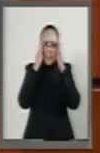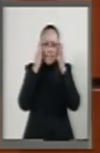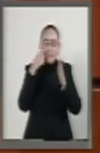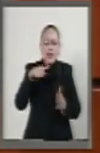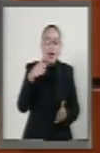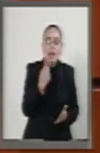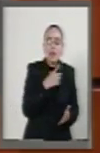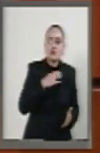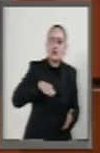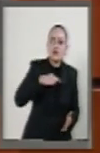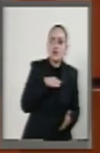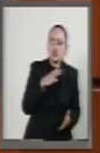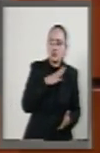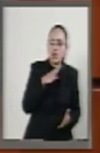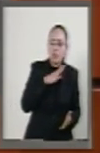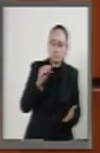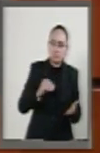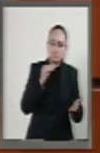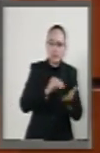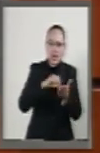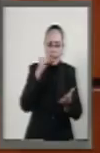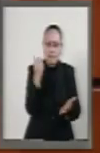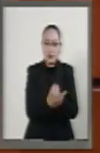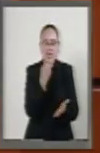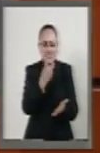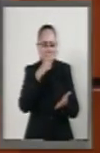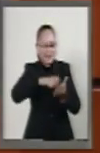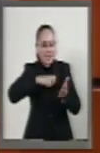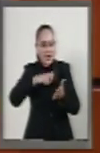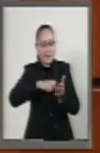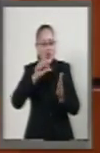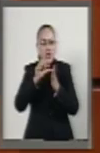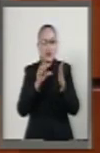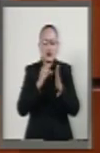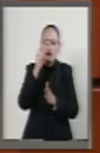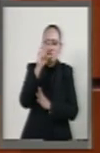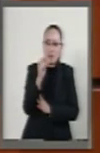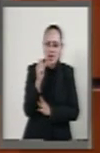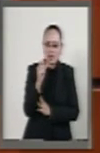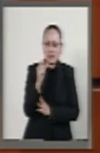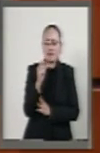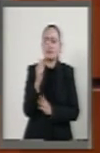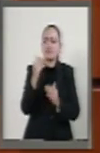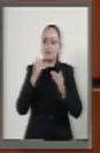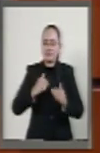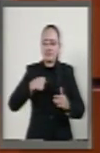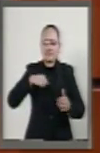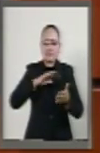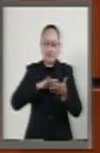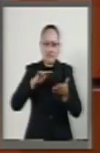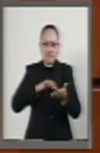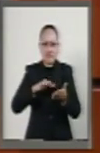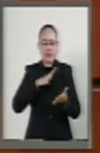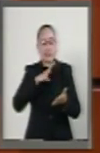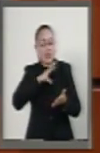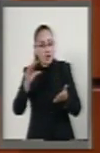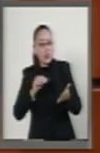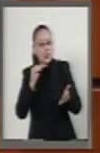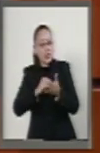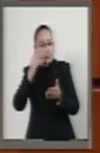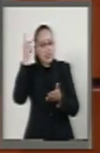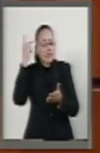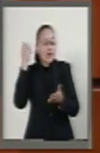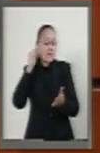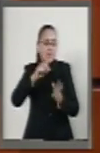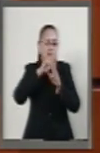considera que debe aprobarse las modificaciones que quedarían en el artículo 20, como sigue, instrumentar la política en materia